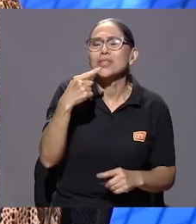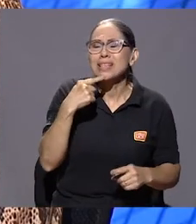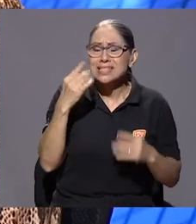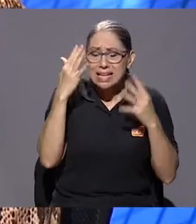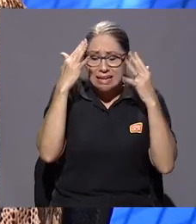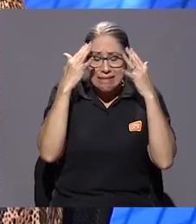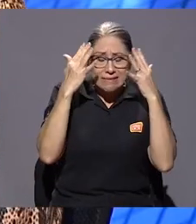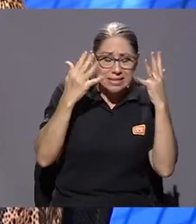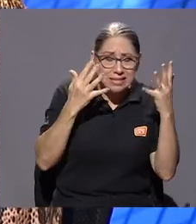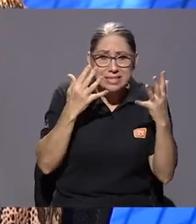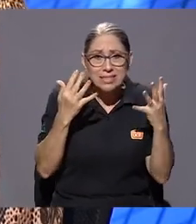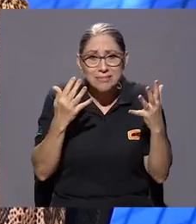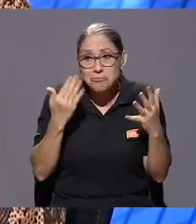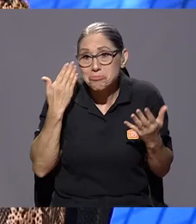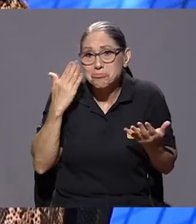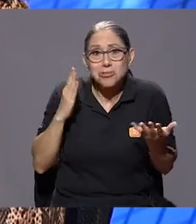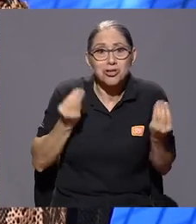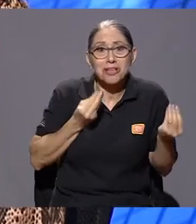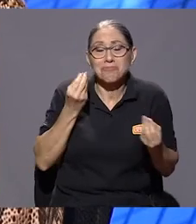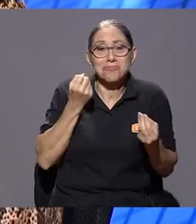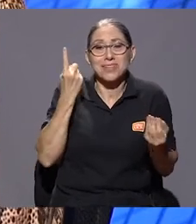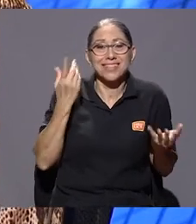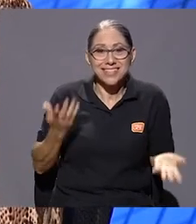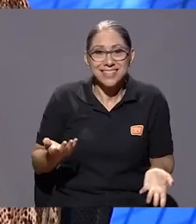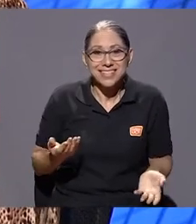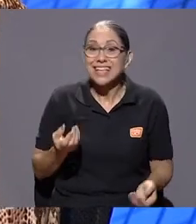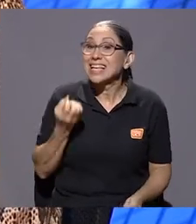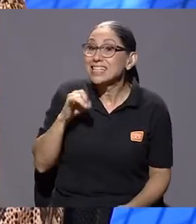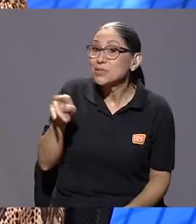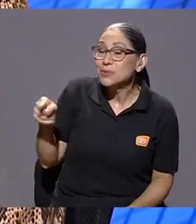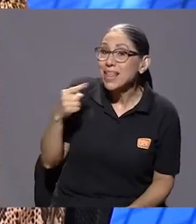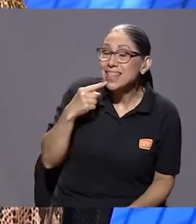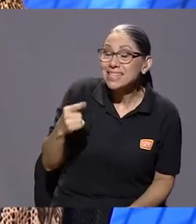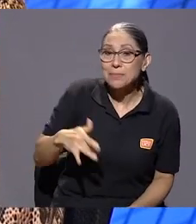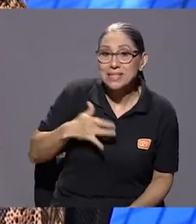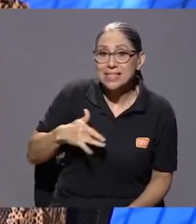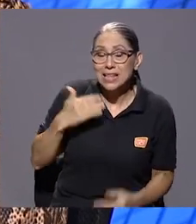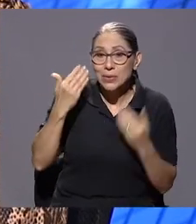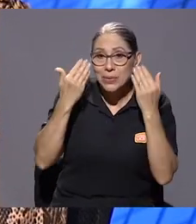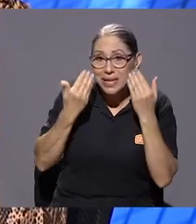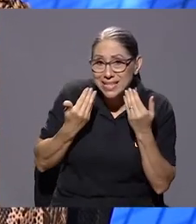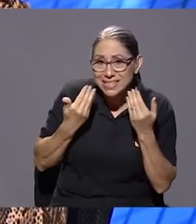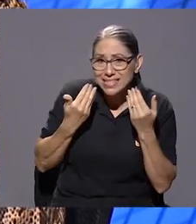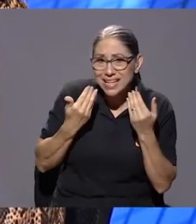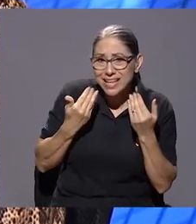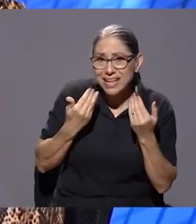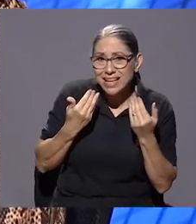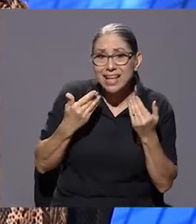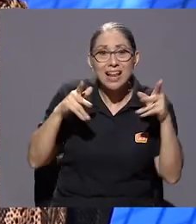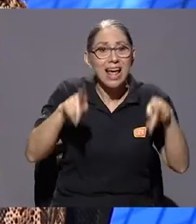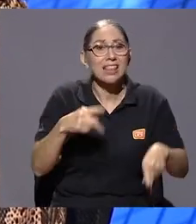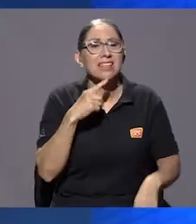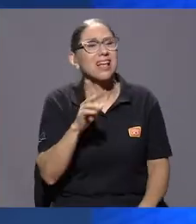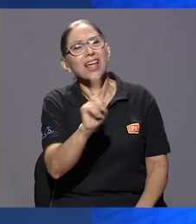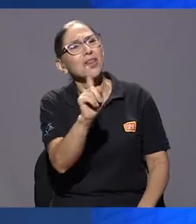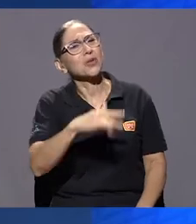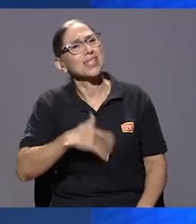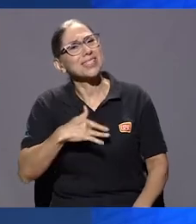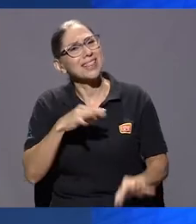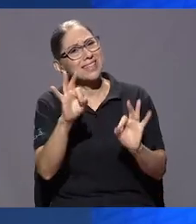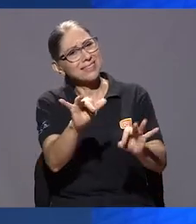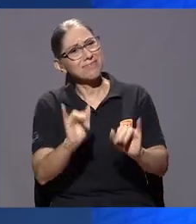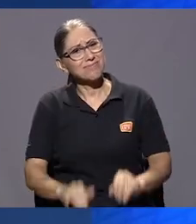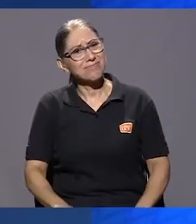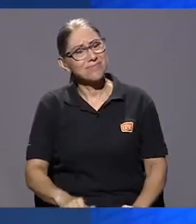no sé, y no sé. Y cuando vos te permitís decirme, me siento triste, ¿no te sientas así? Ponele buena actitud. Exactamente. O sea,